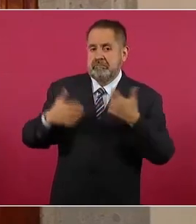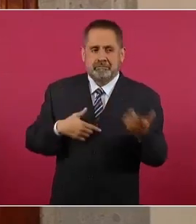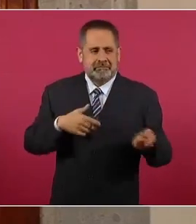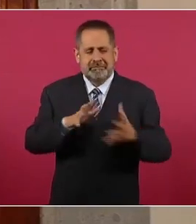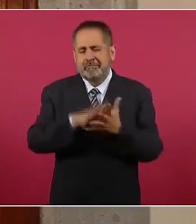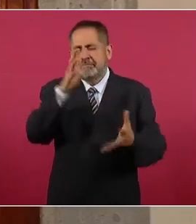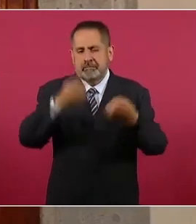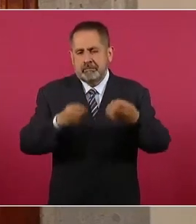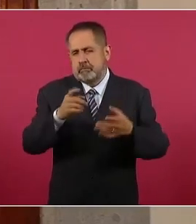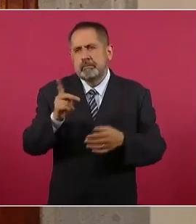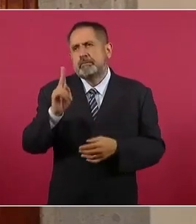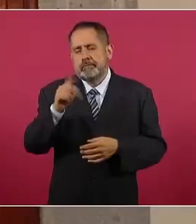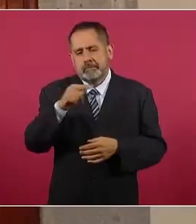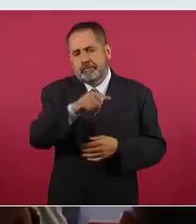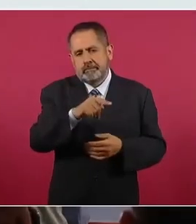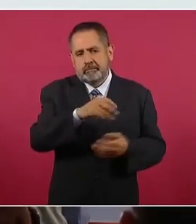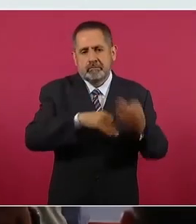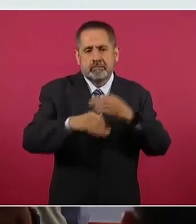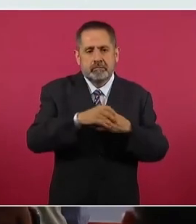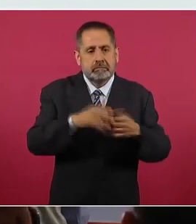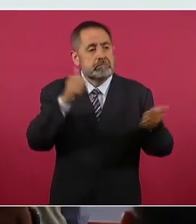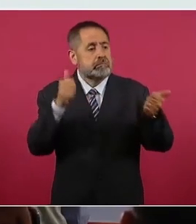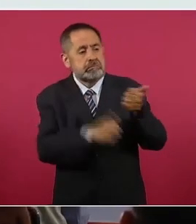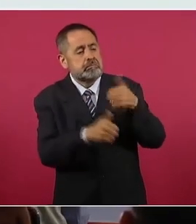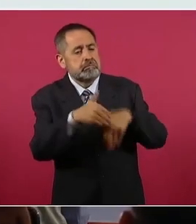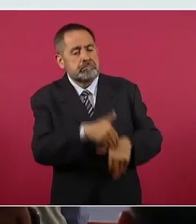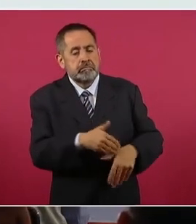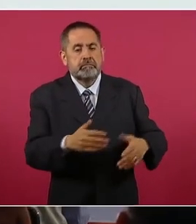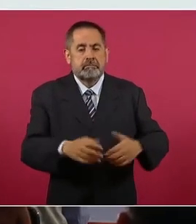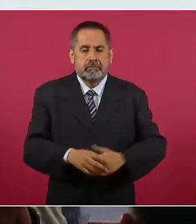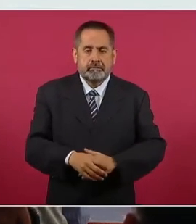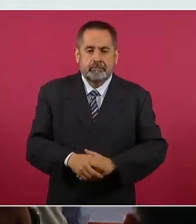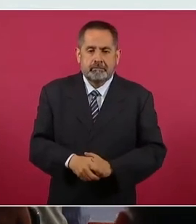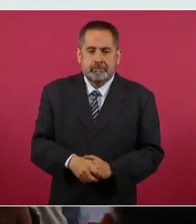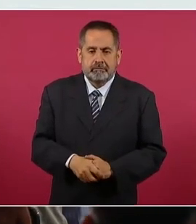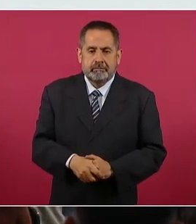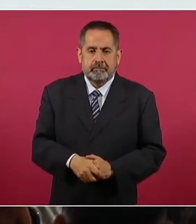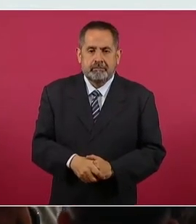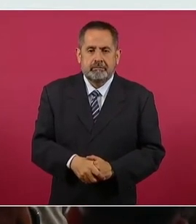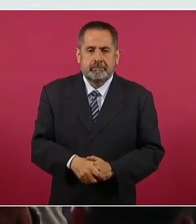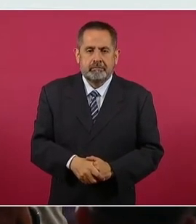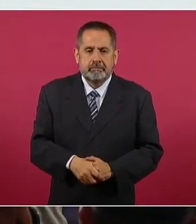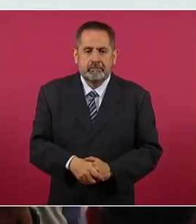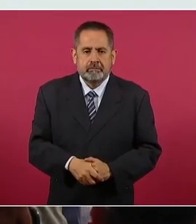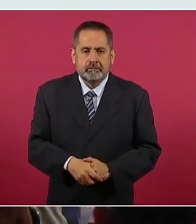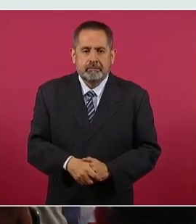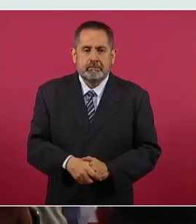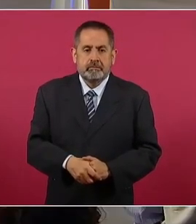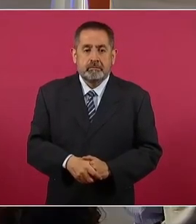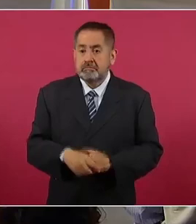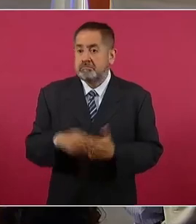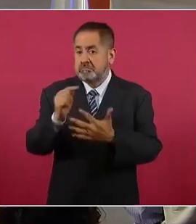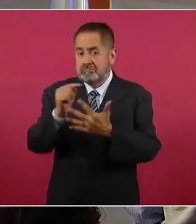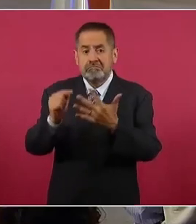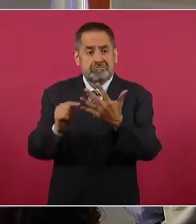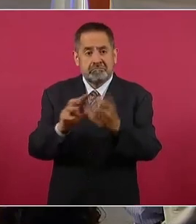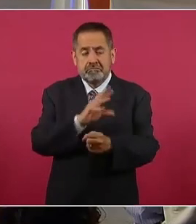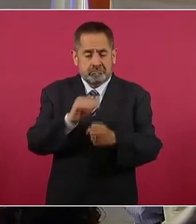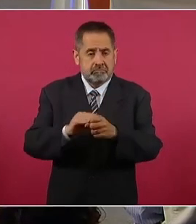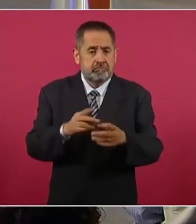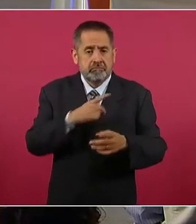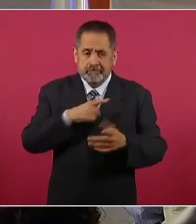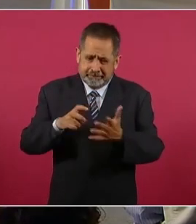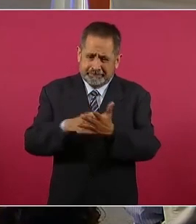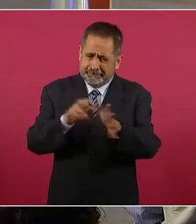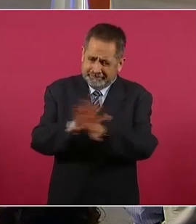jueces, no todos, a su servicio. ¿Habrá reforma constitucional? En todos los casos tiene que